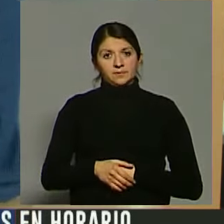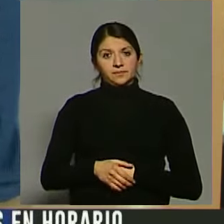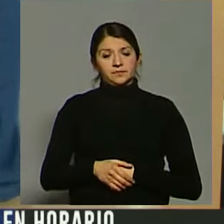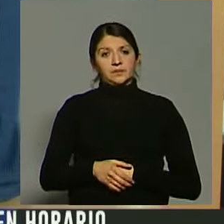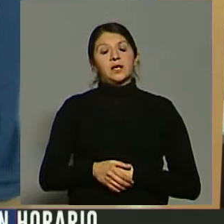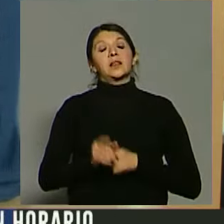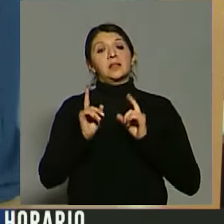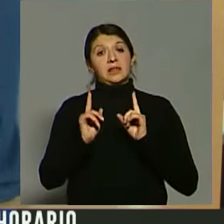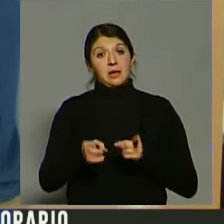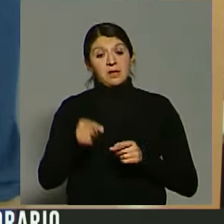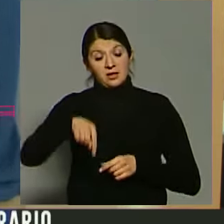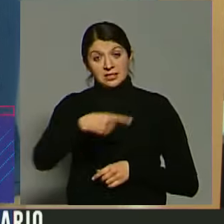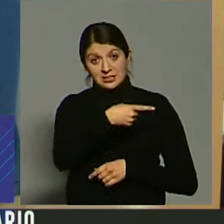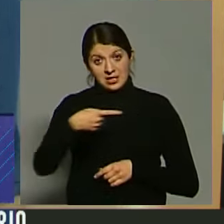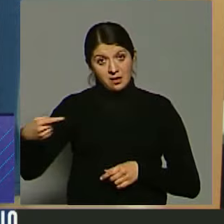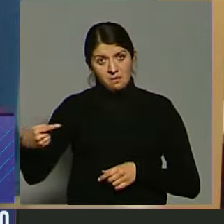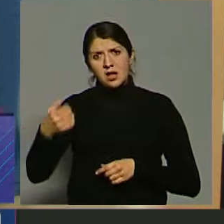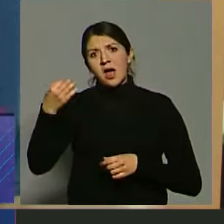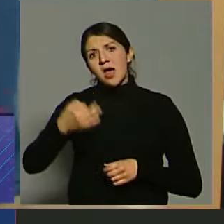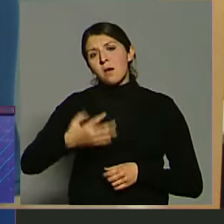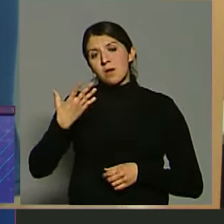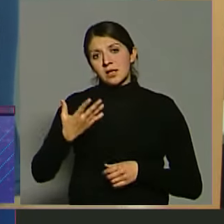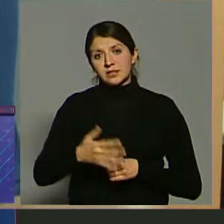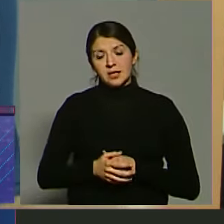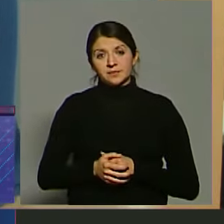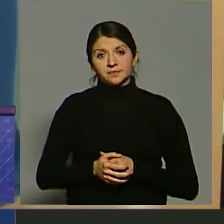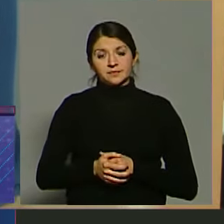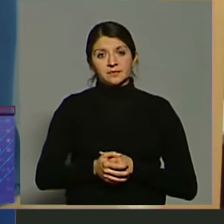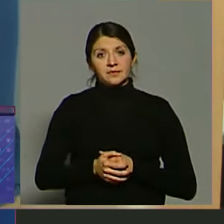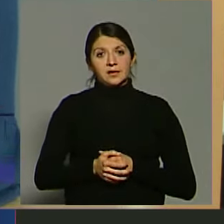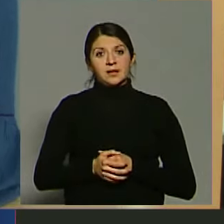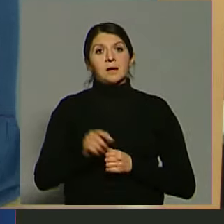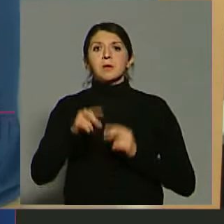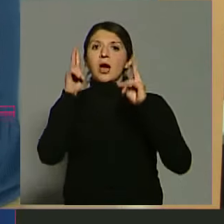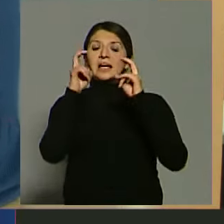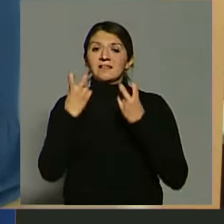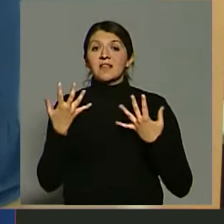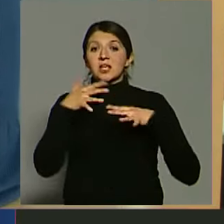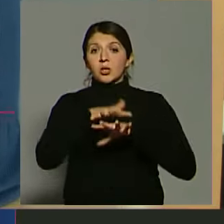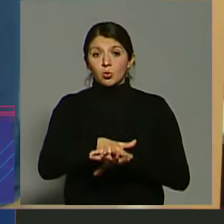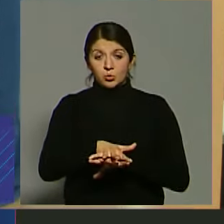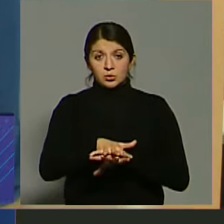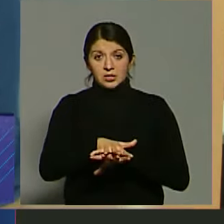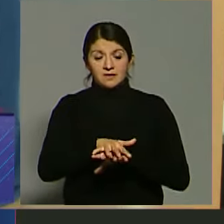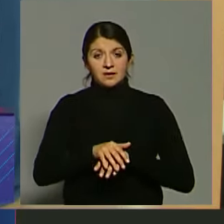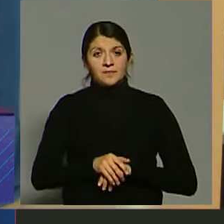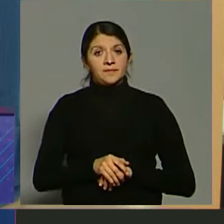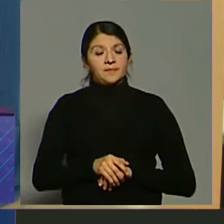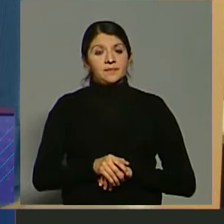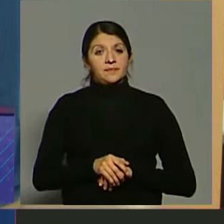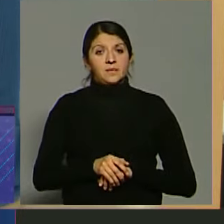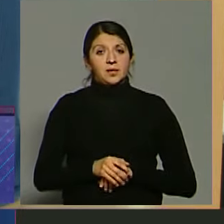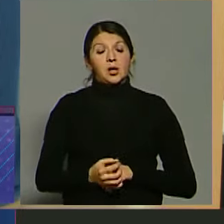Además, esta semana fue particular porque se realizaron actividades inclusivas. Entre ellas, en el marco